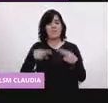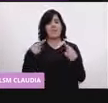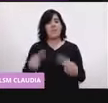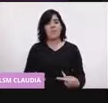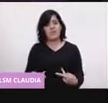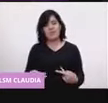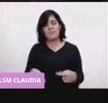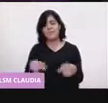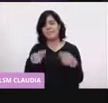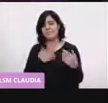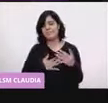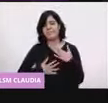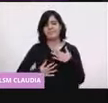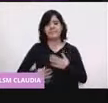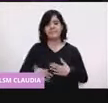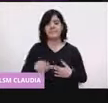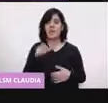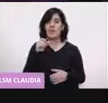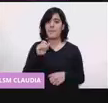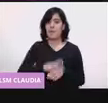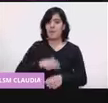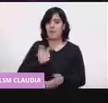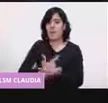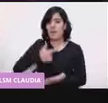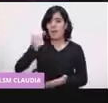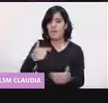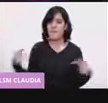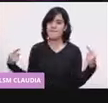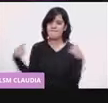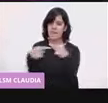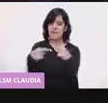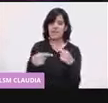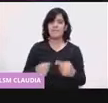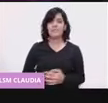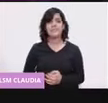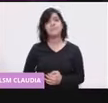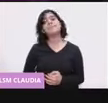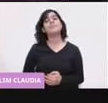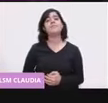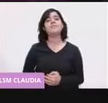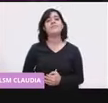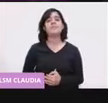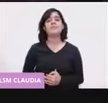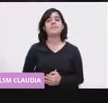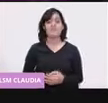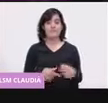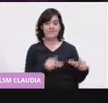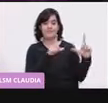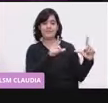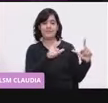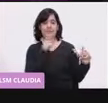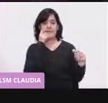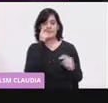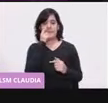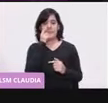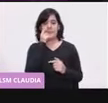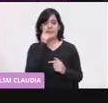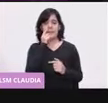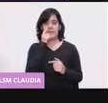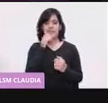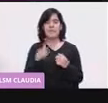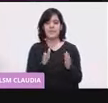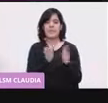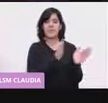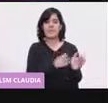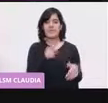Y los graves, la anafilaxia. La próxima. Creo que es una tabla resumen. Me pasan la próxima